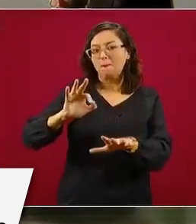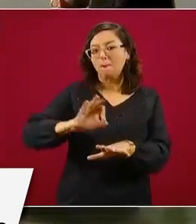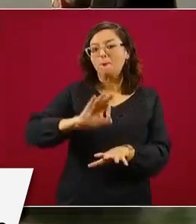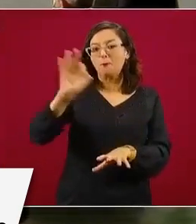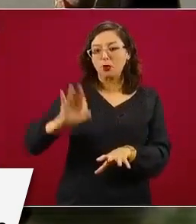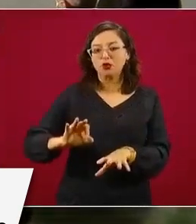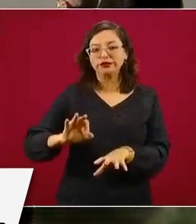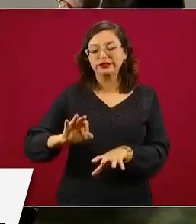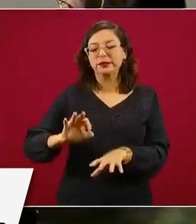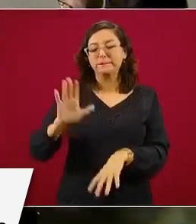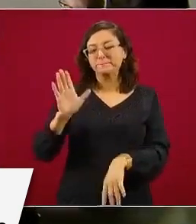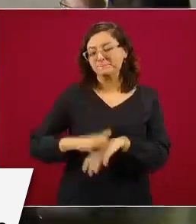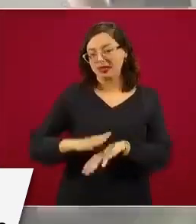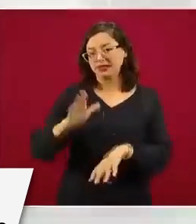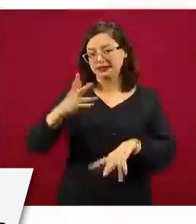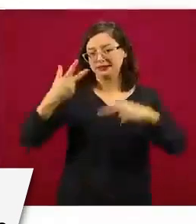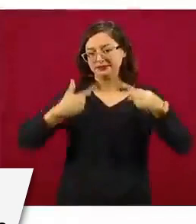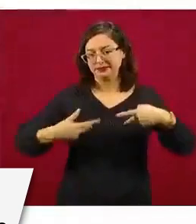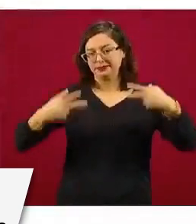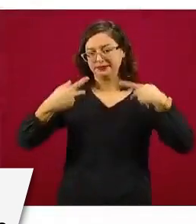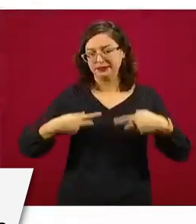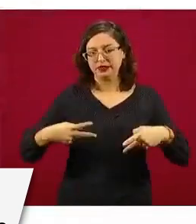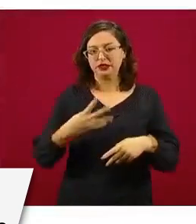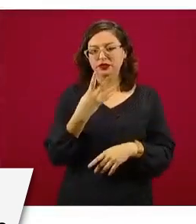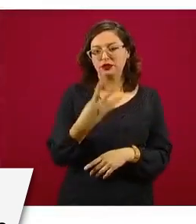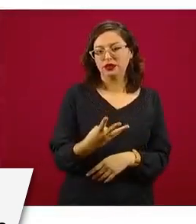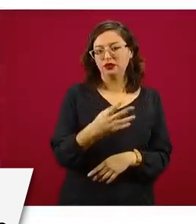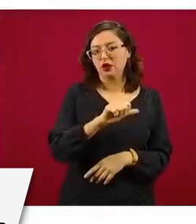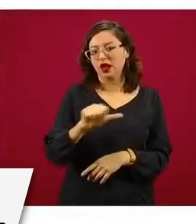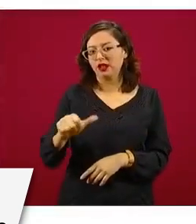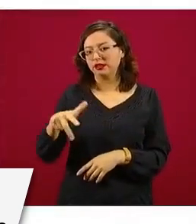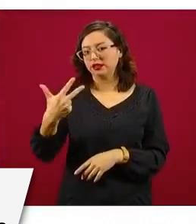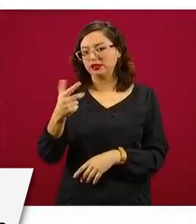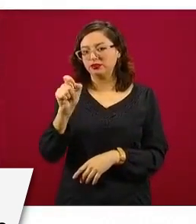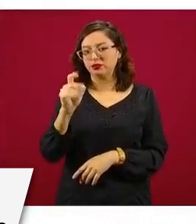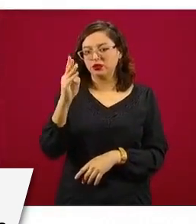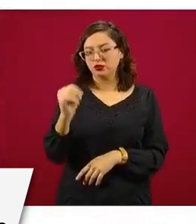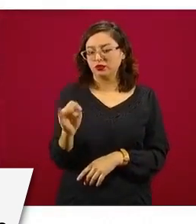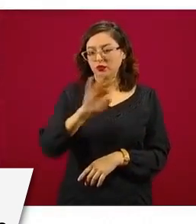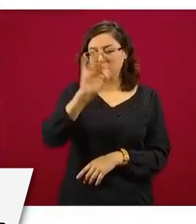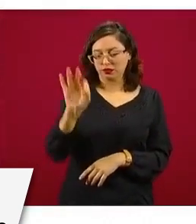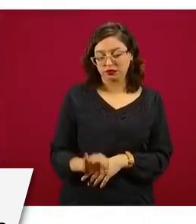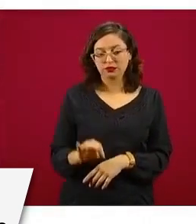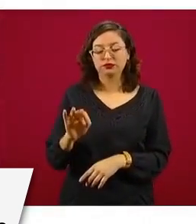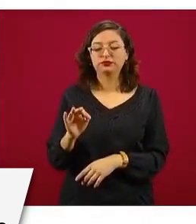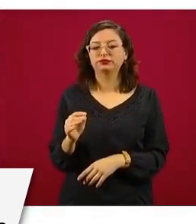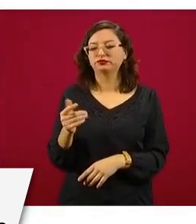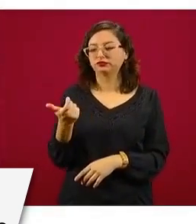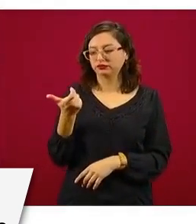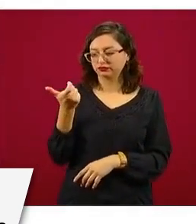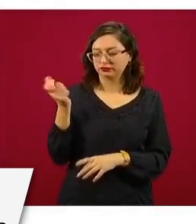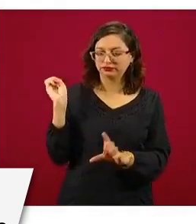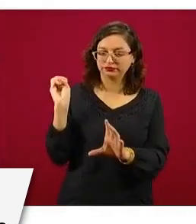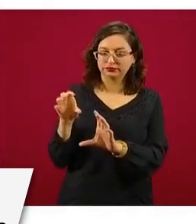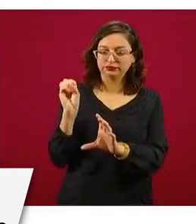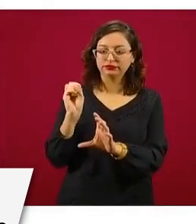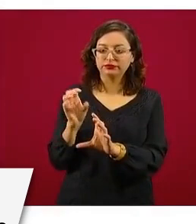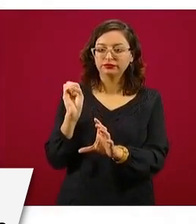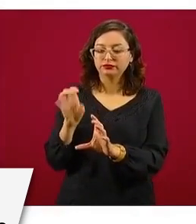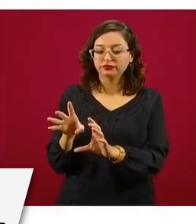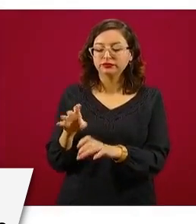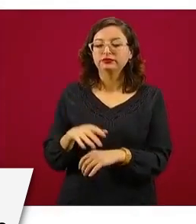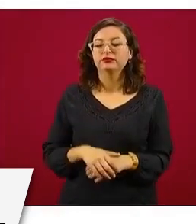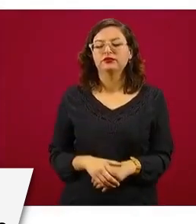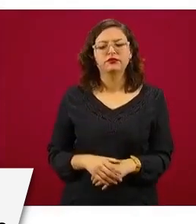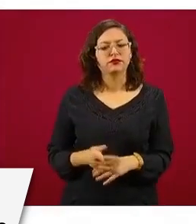de becarios, de cuatro al 13.9 por ciento. Estamos en todo el país, ya les decía,